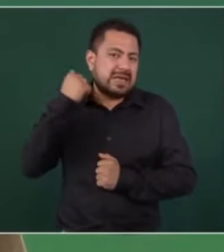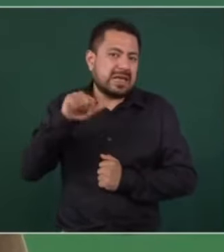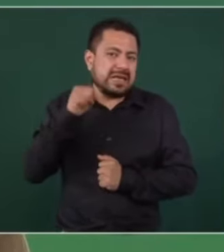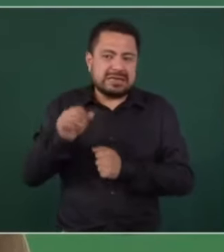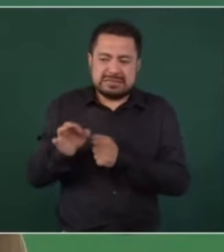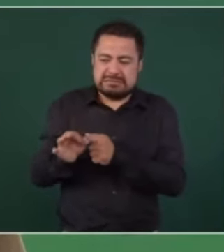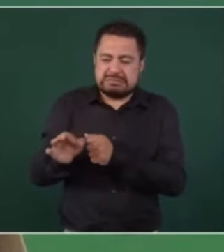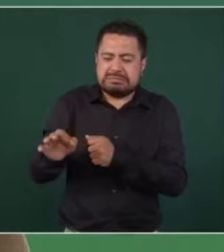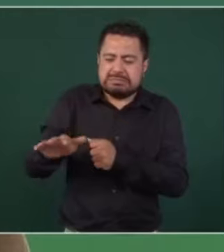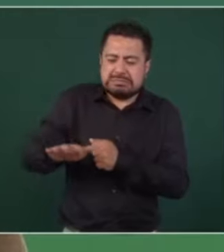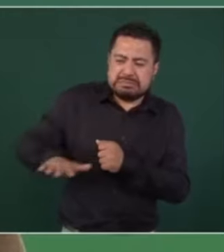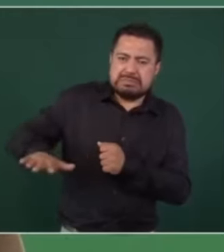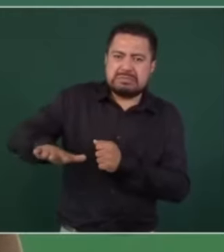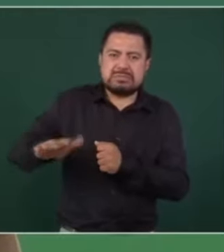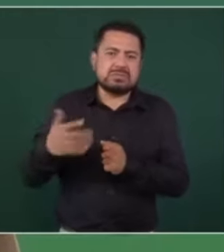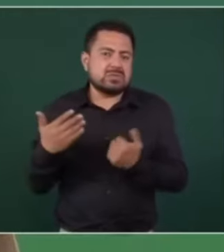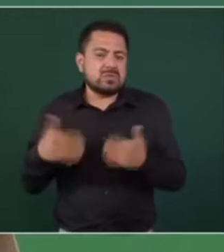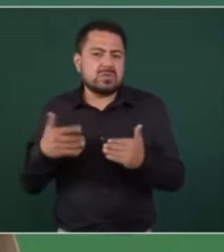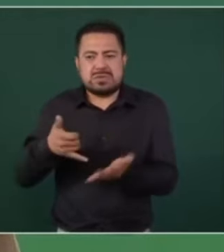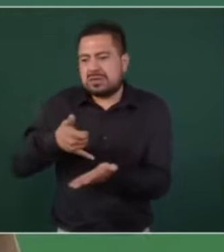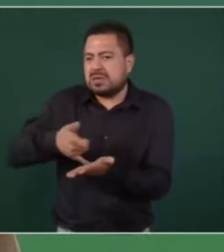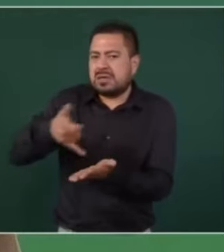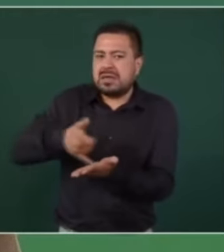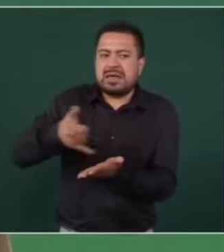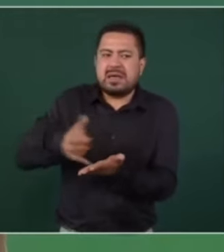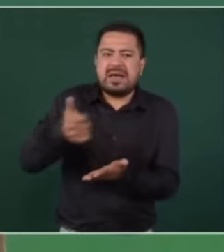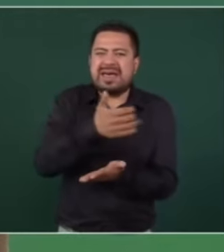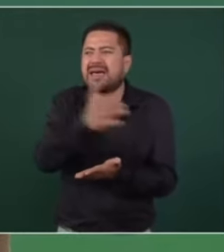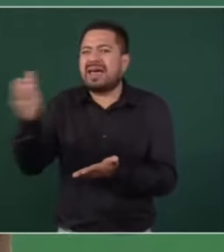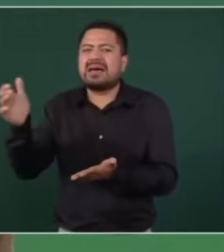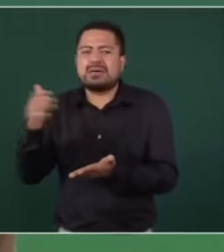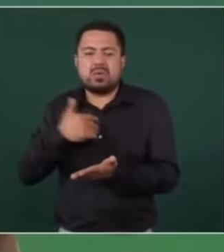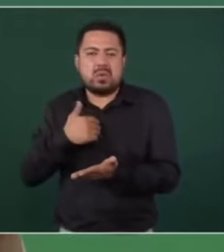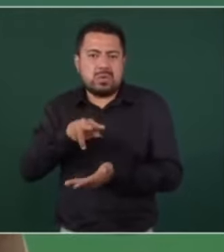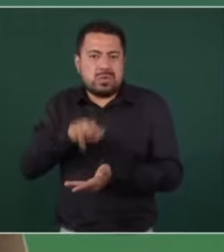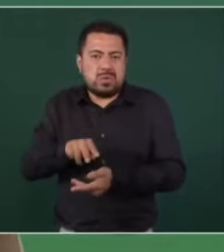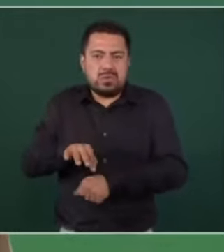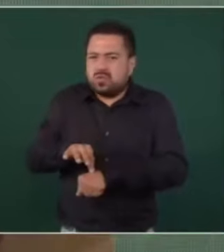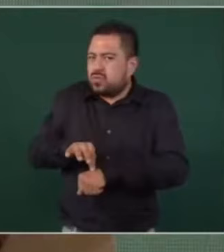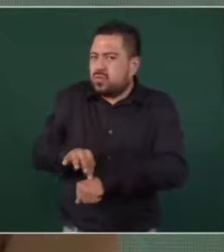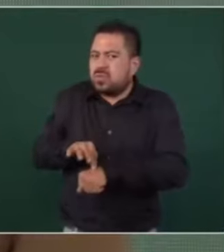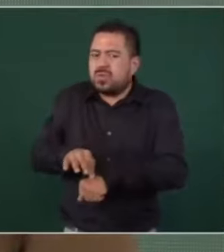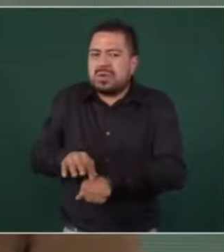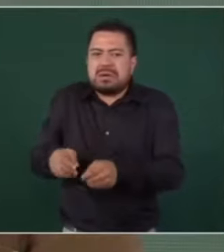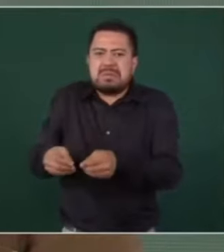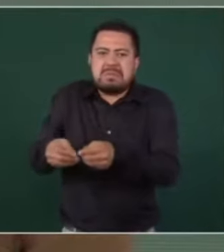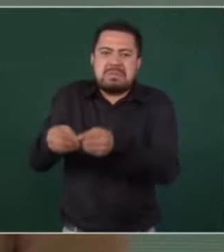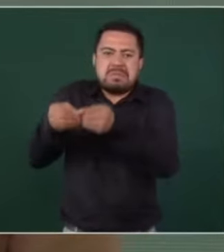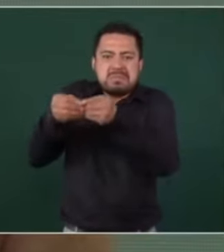muchos campesinos. Y me tocó constatar cómo habían perdido